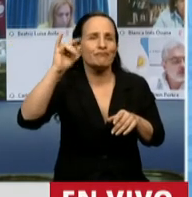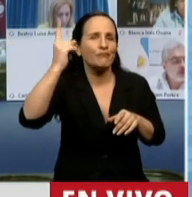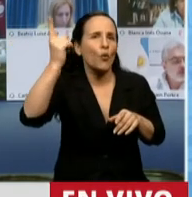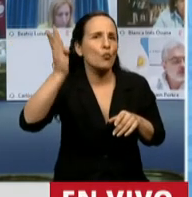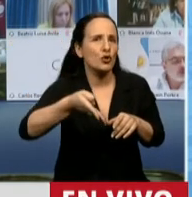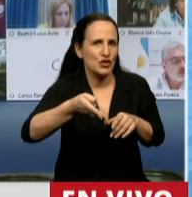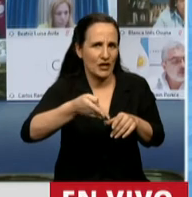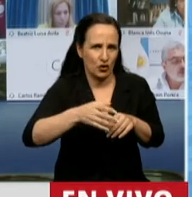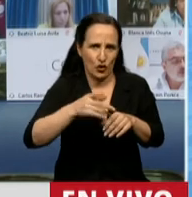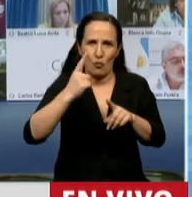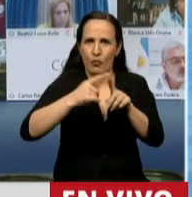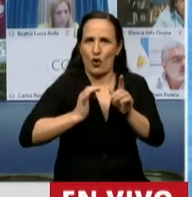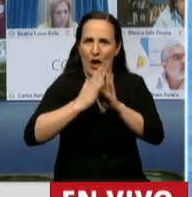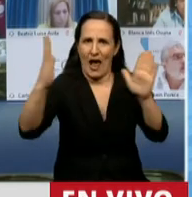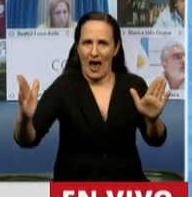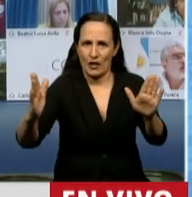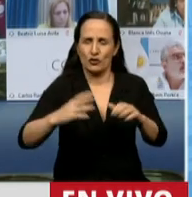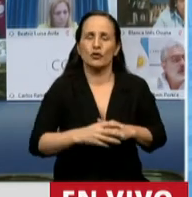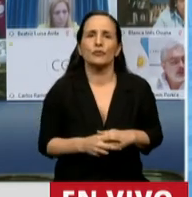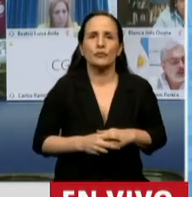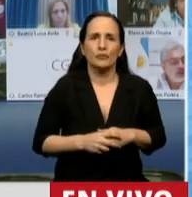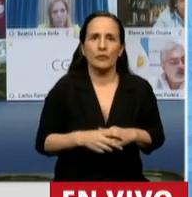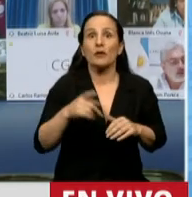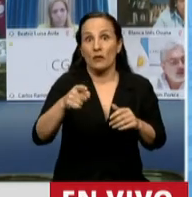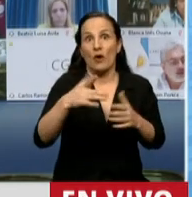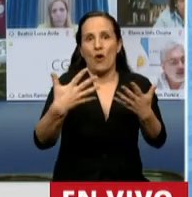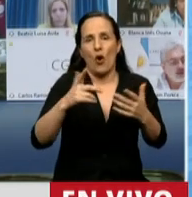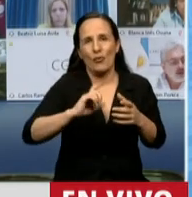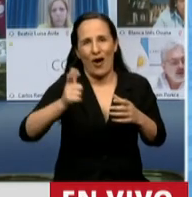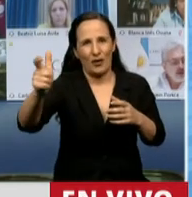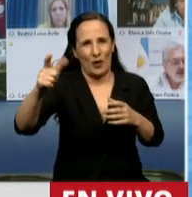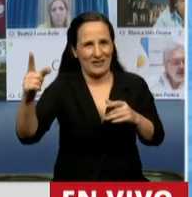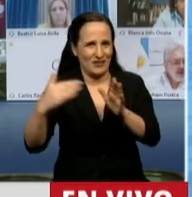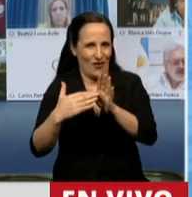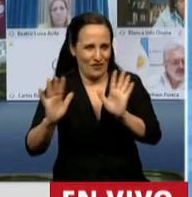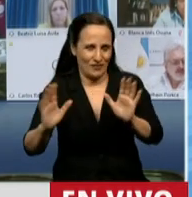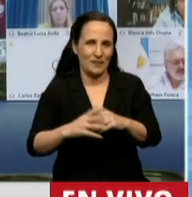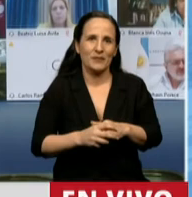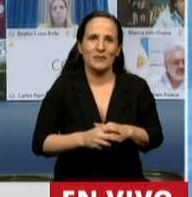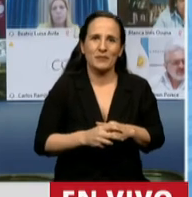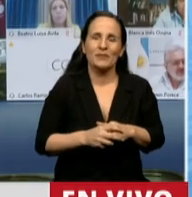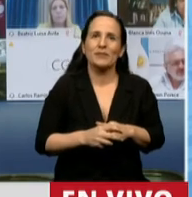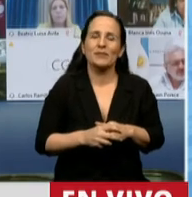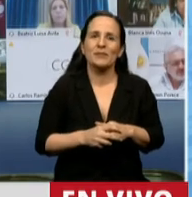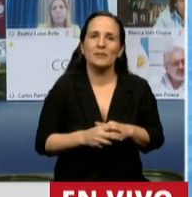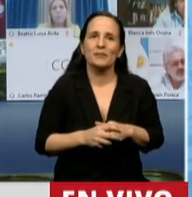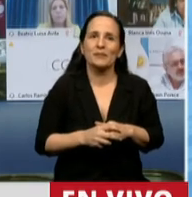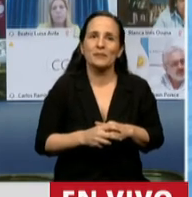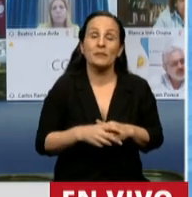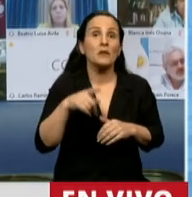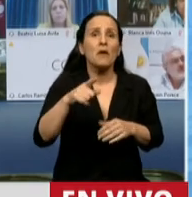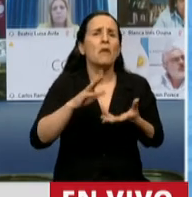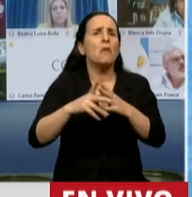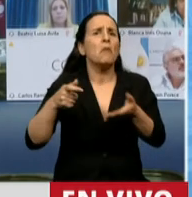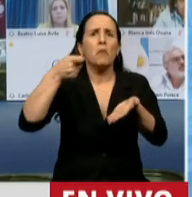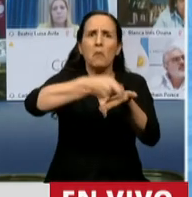interés del 1% anual actualizado por el CER. Las amortizaciones se pagarán en forma